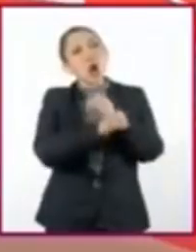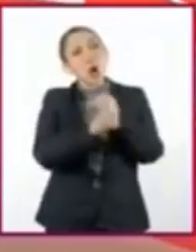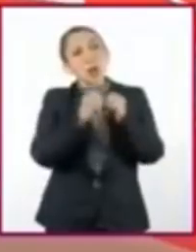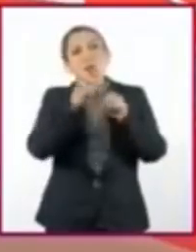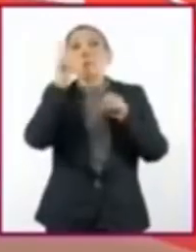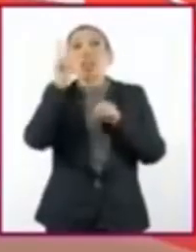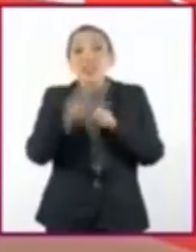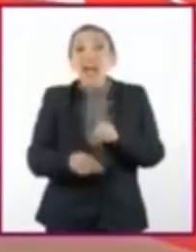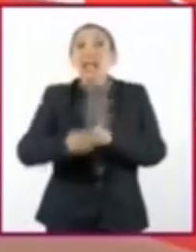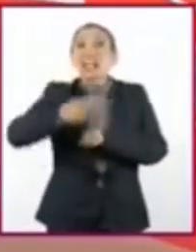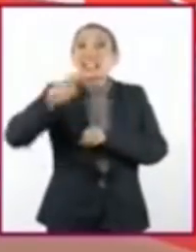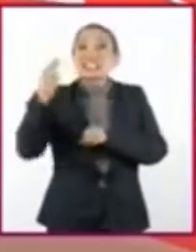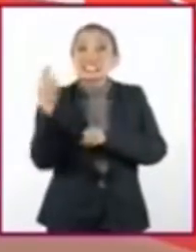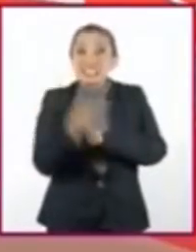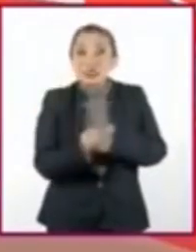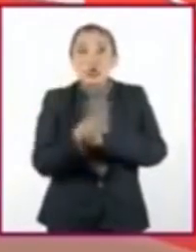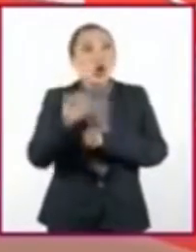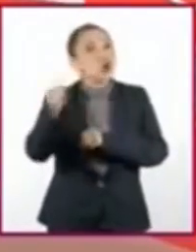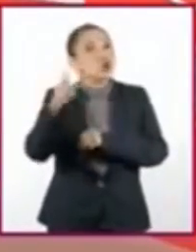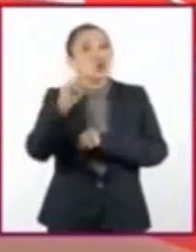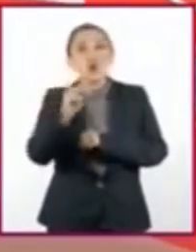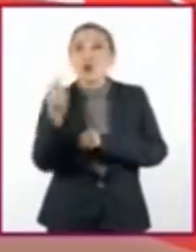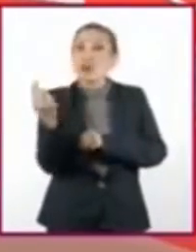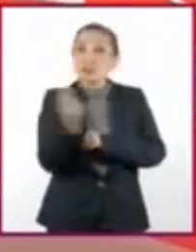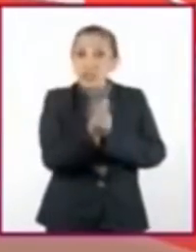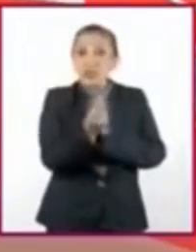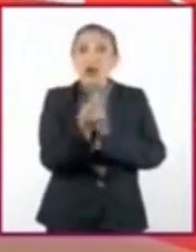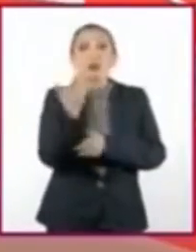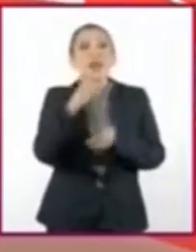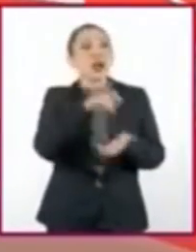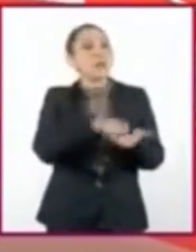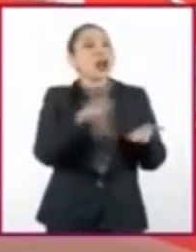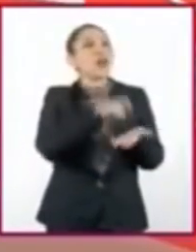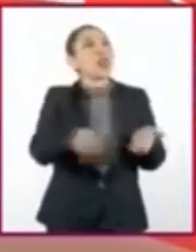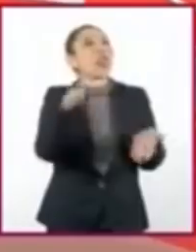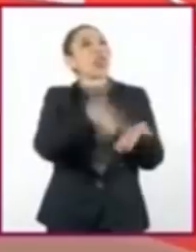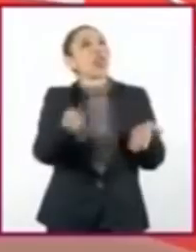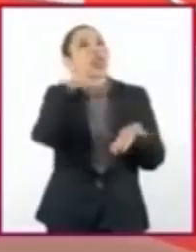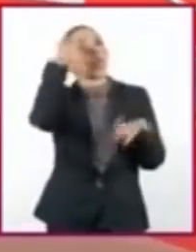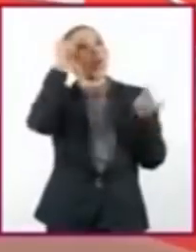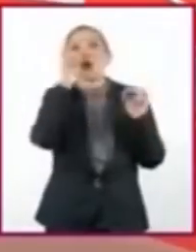que realmente no utilizan y que a veces compramos por compulsión.